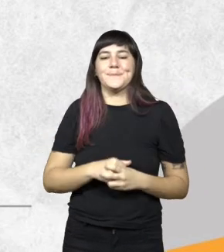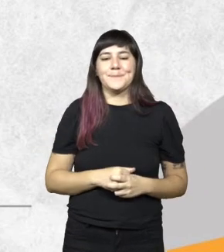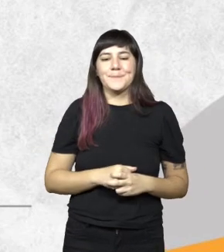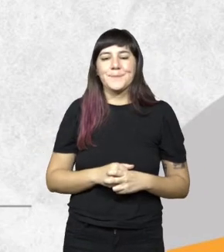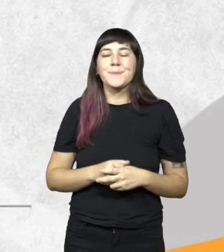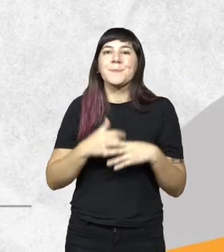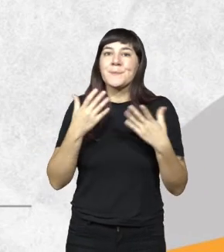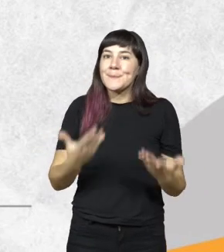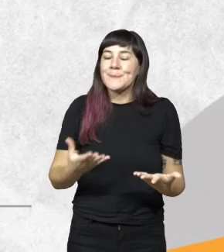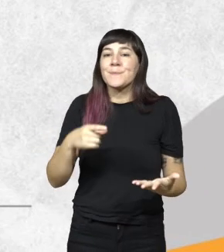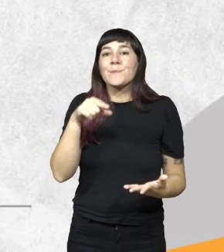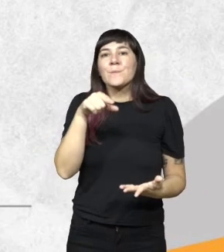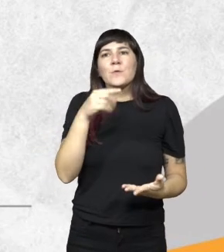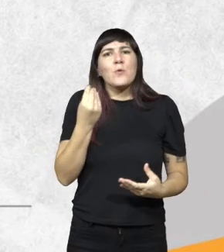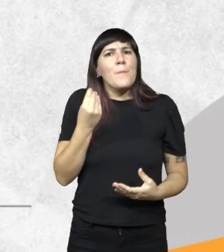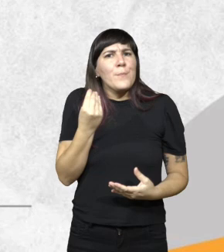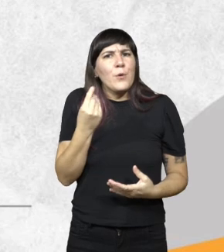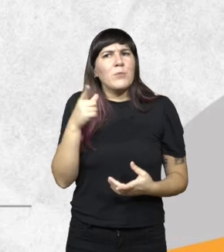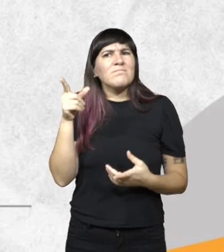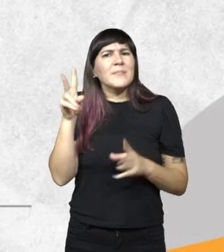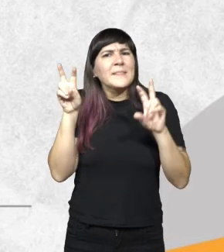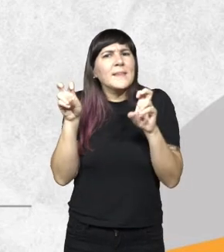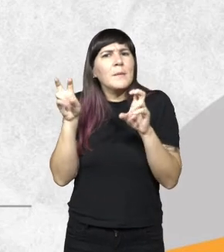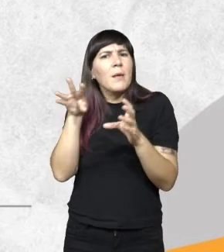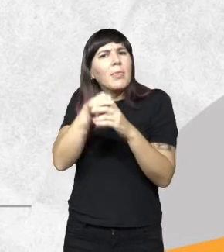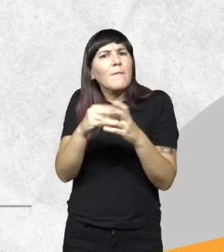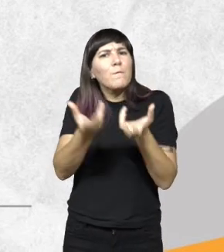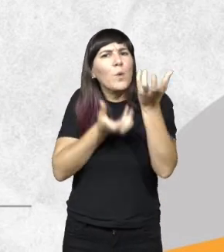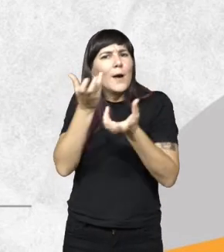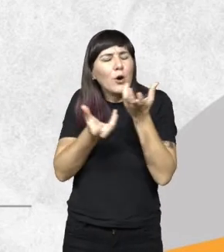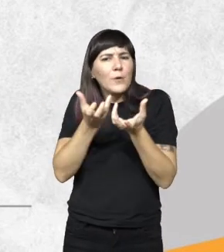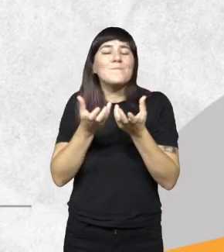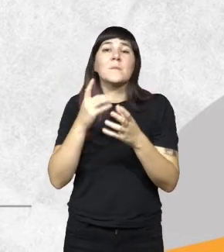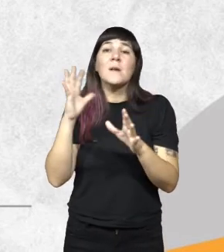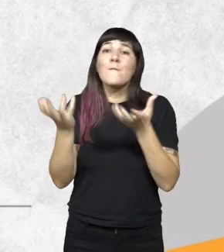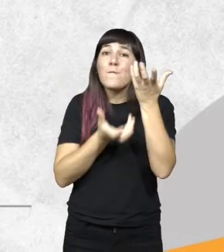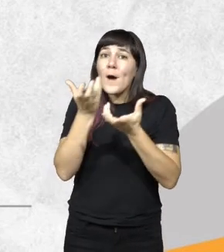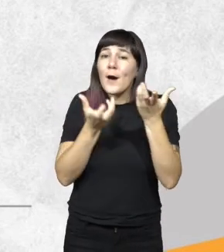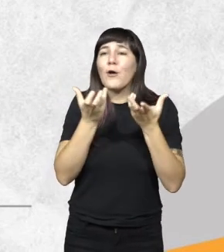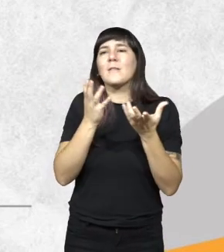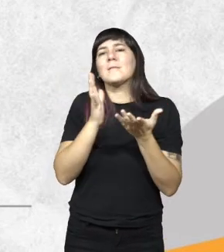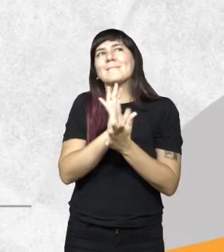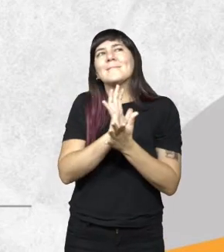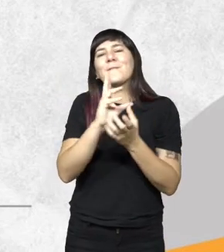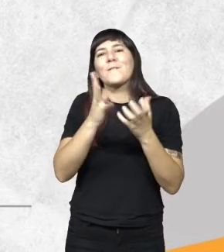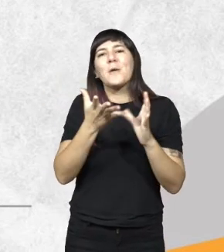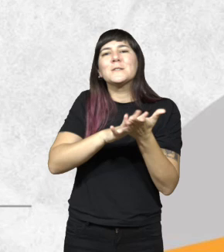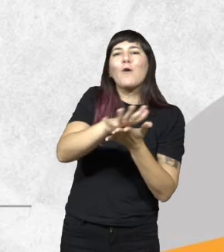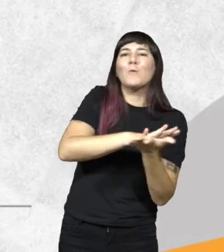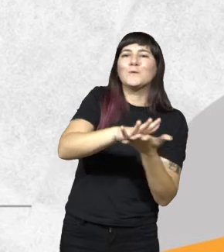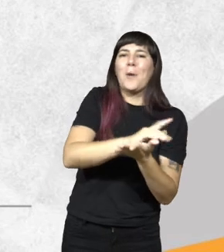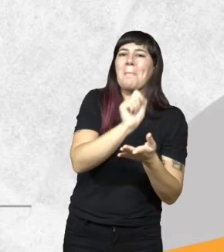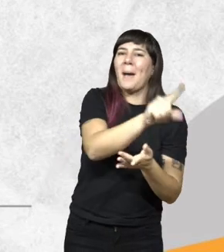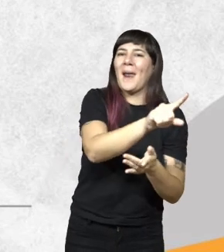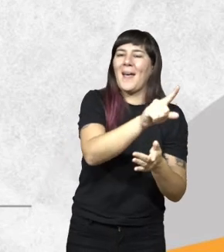bien ¿cómo interviene el fuego en esta temática? el fuego mucho tiempo fue una solución para los productores agropecuarios azucareros